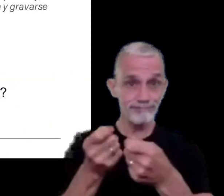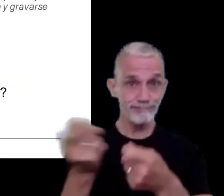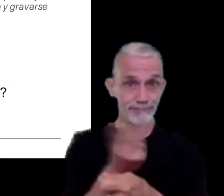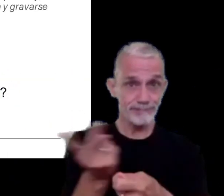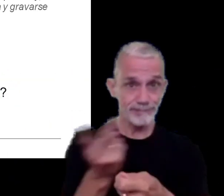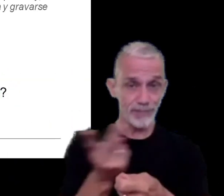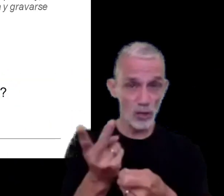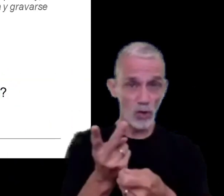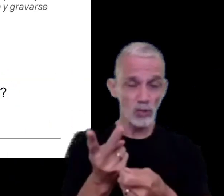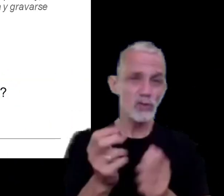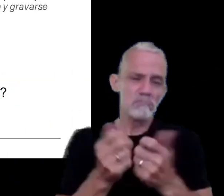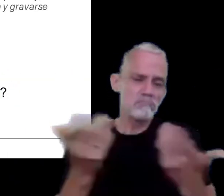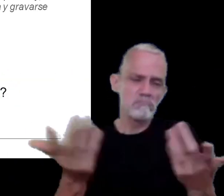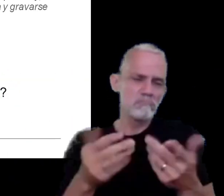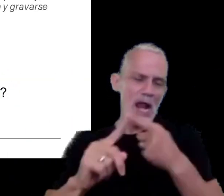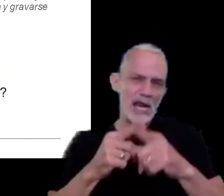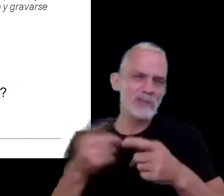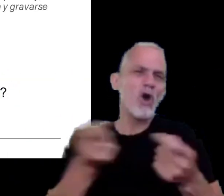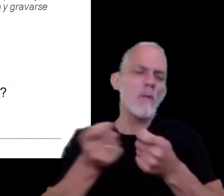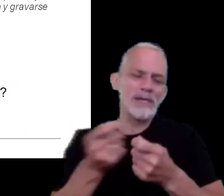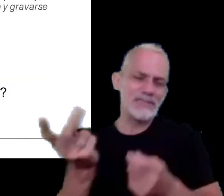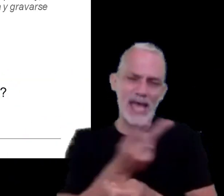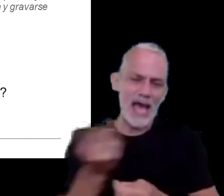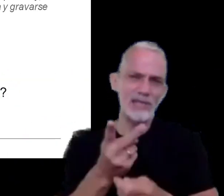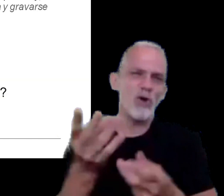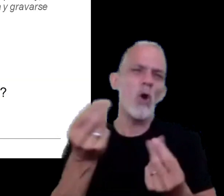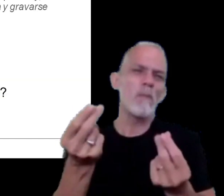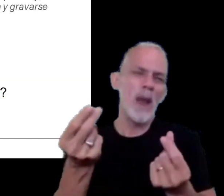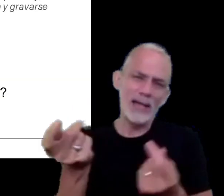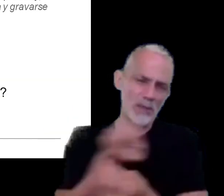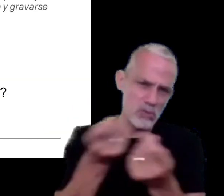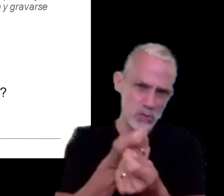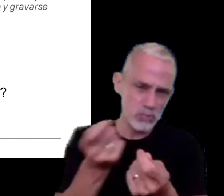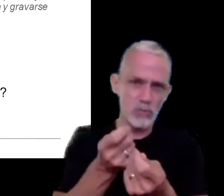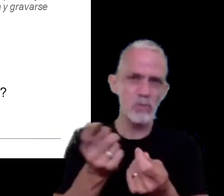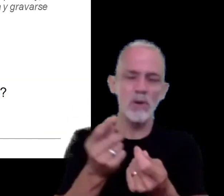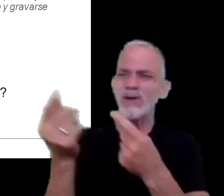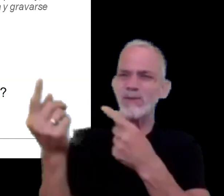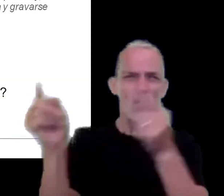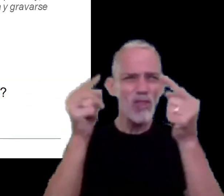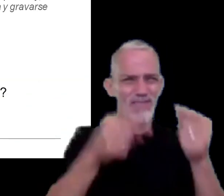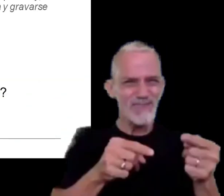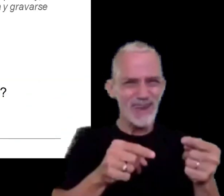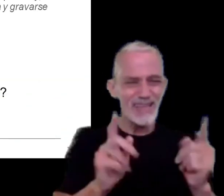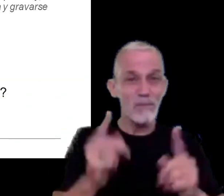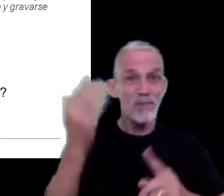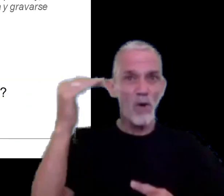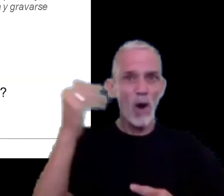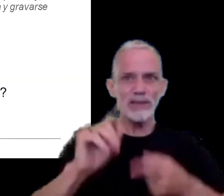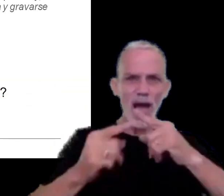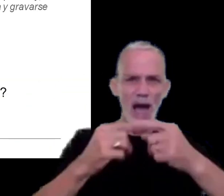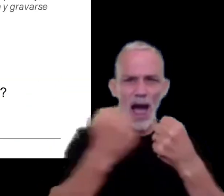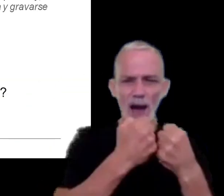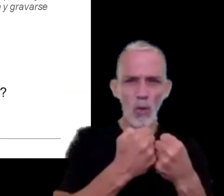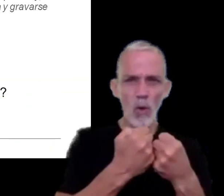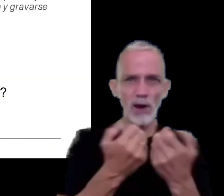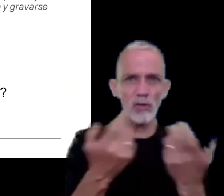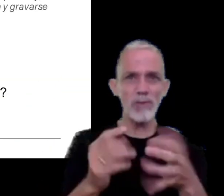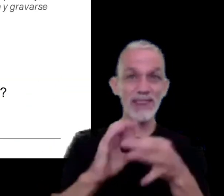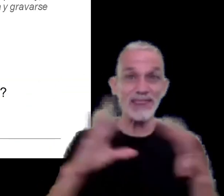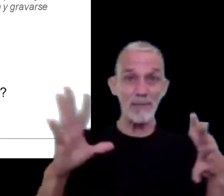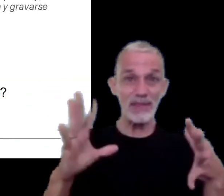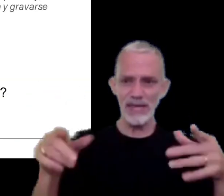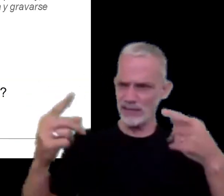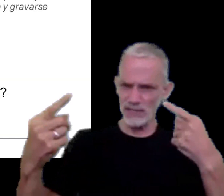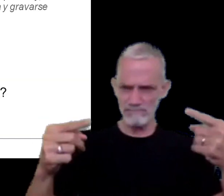ya sean sus relaciones comerciales o financieras las cuales difieren de aquellas que hubieran sido pactadas entre partes independientes